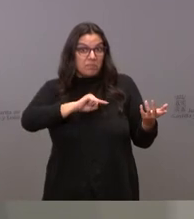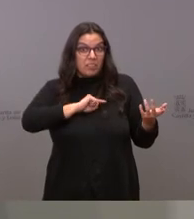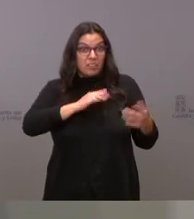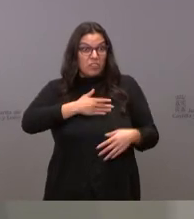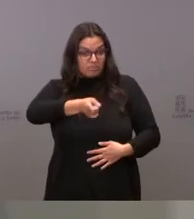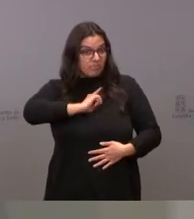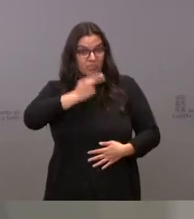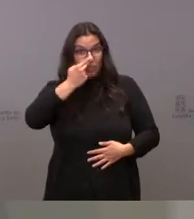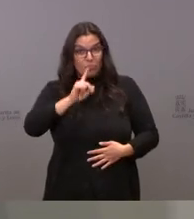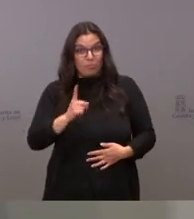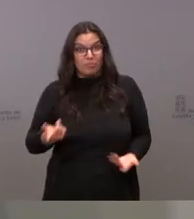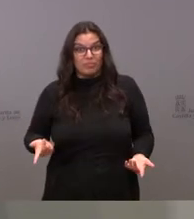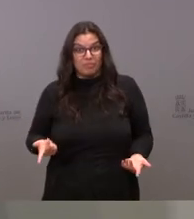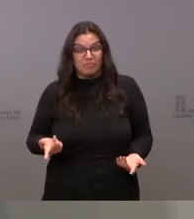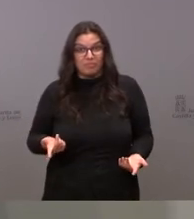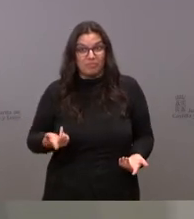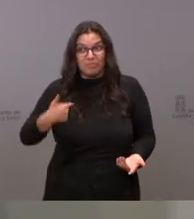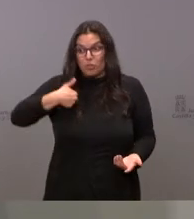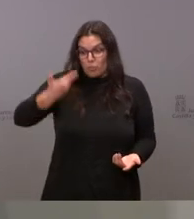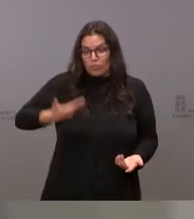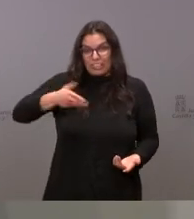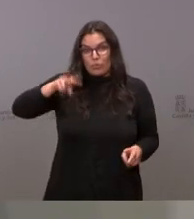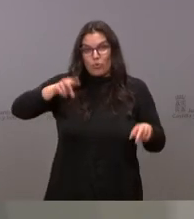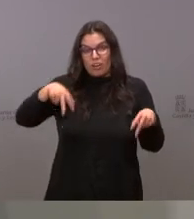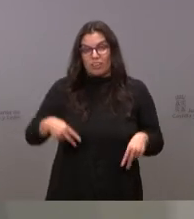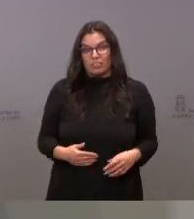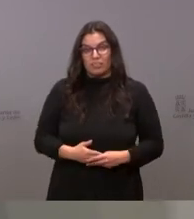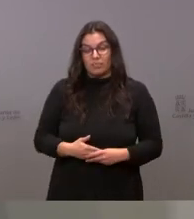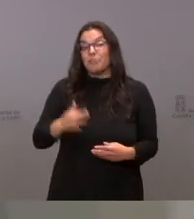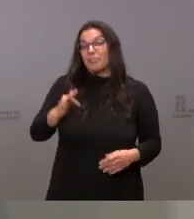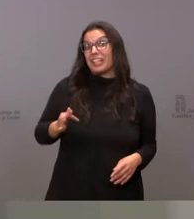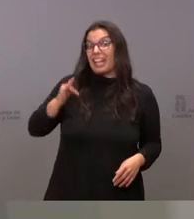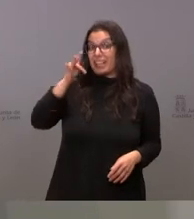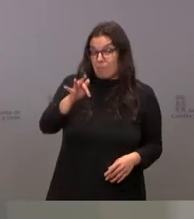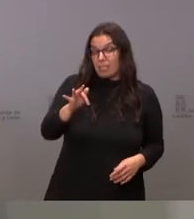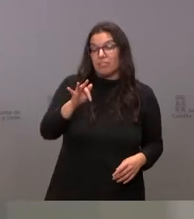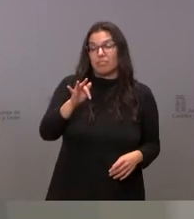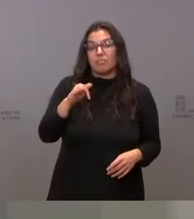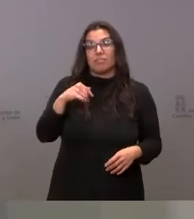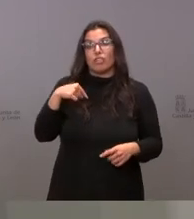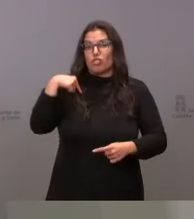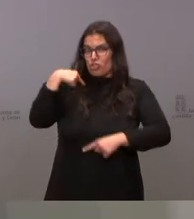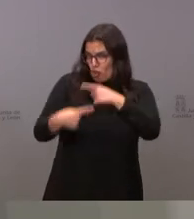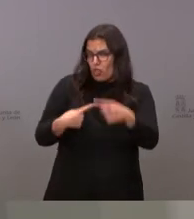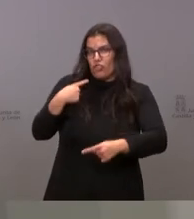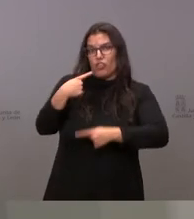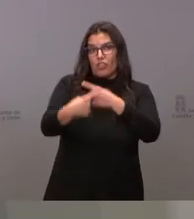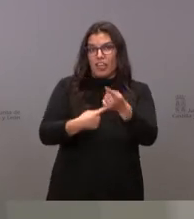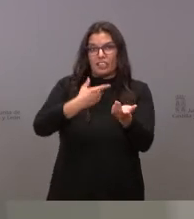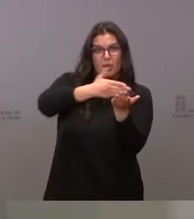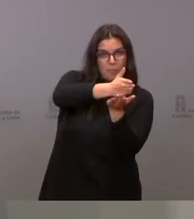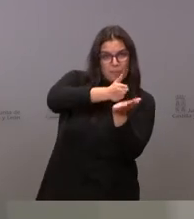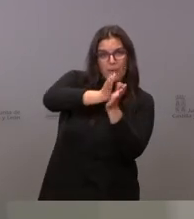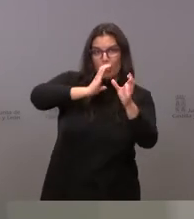importa nada. Eso además de que todos los días, todos los días en los medios,